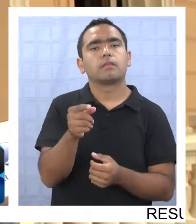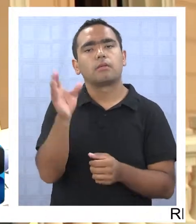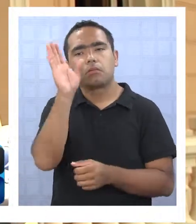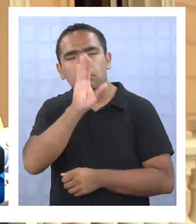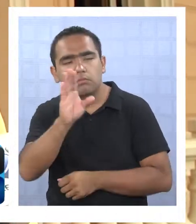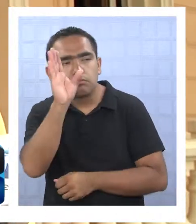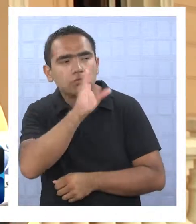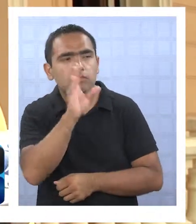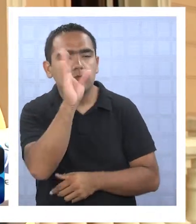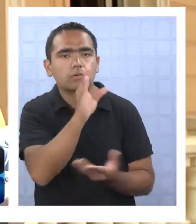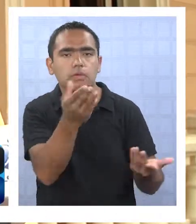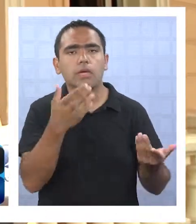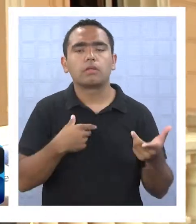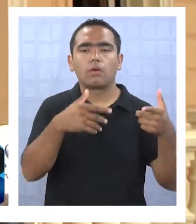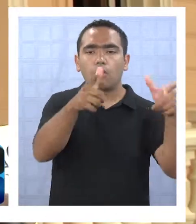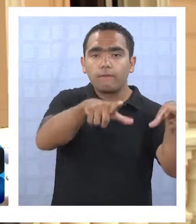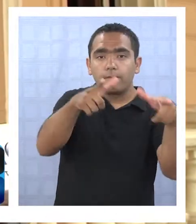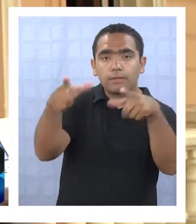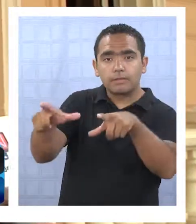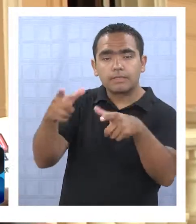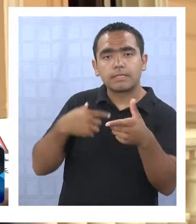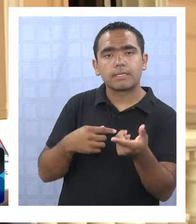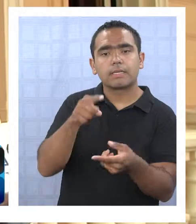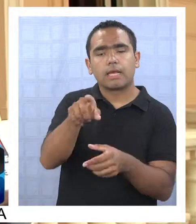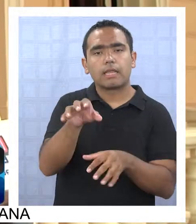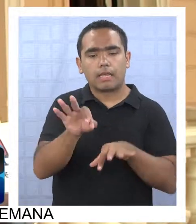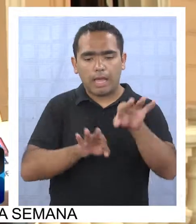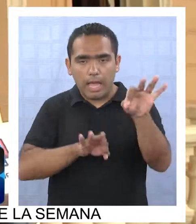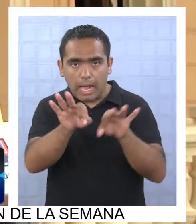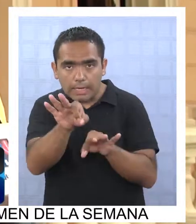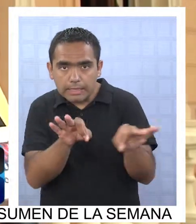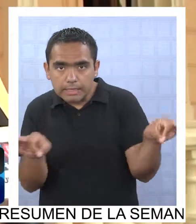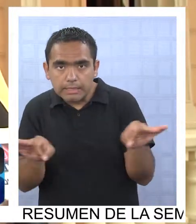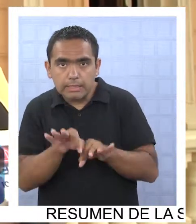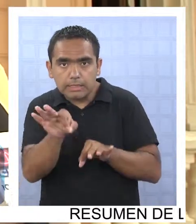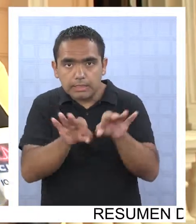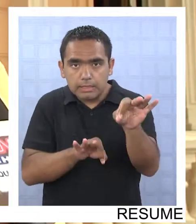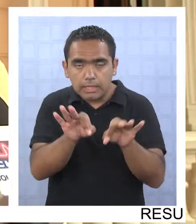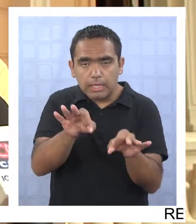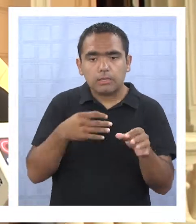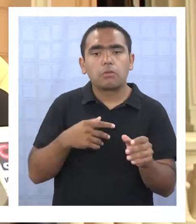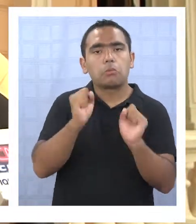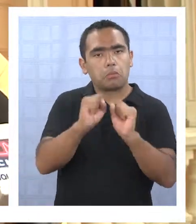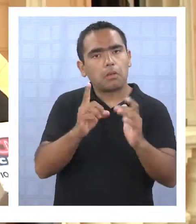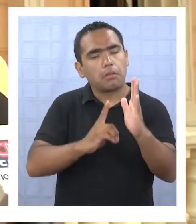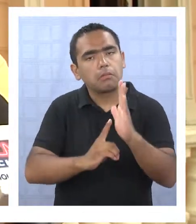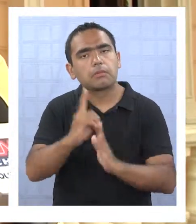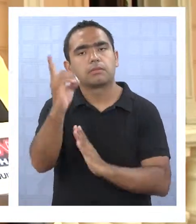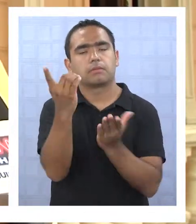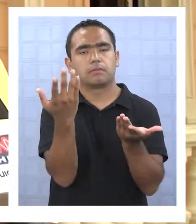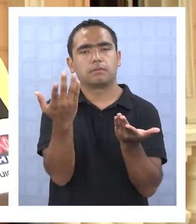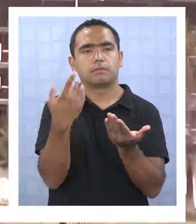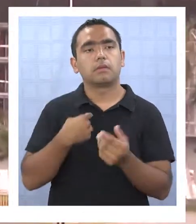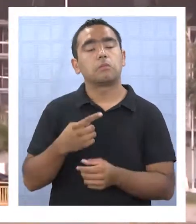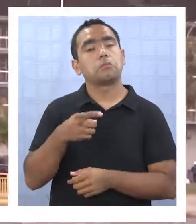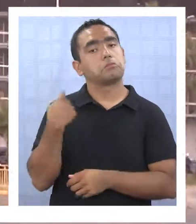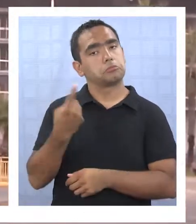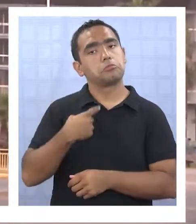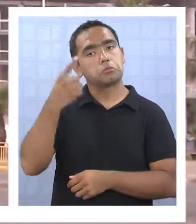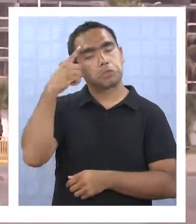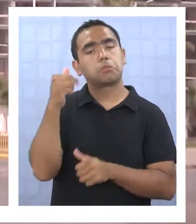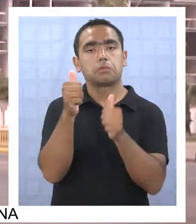atractiva para que oficinas de arquitectos con amplia experiencia, la generación de planos reguladores puedan interesarse en desarrollarlo y creemos que es un enfoque correcto,